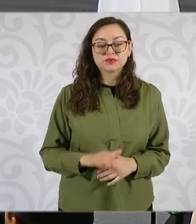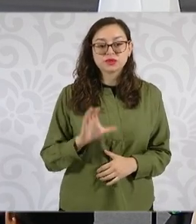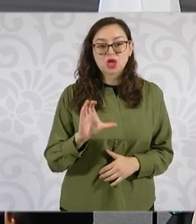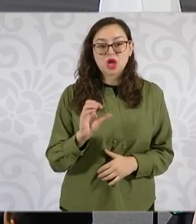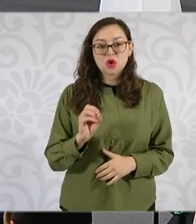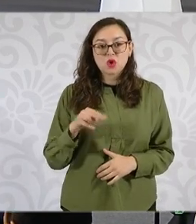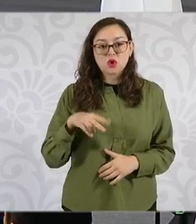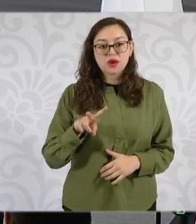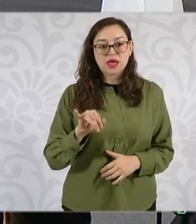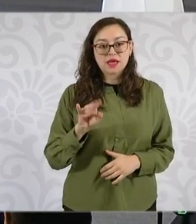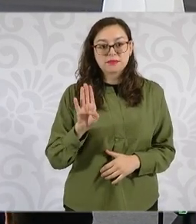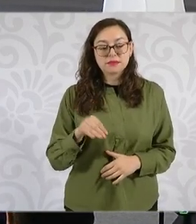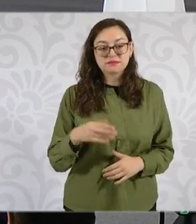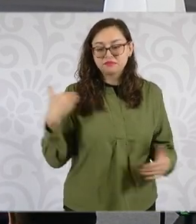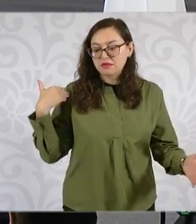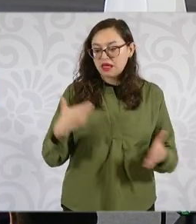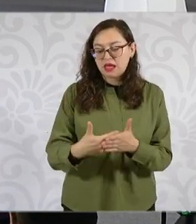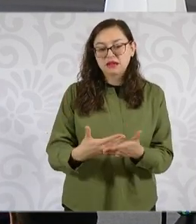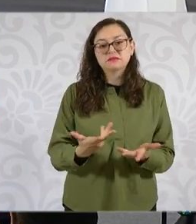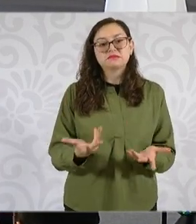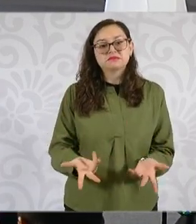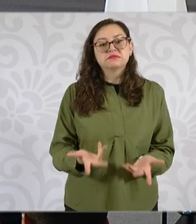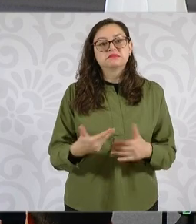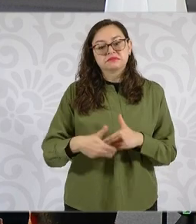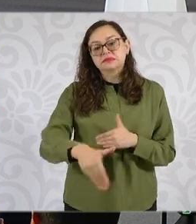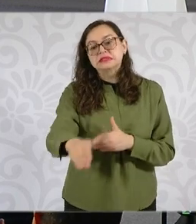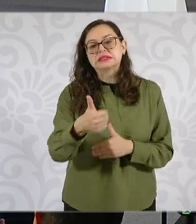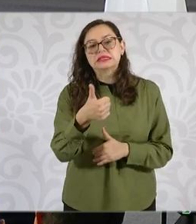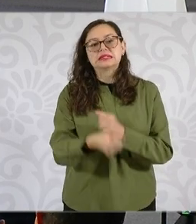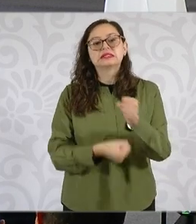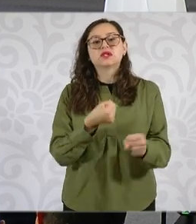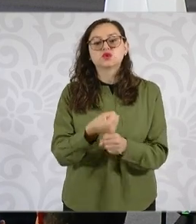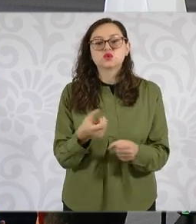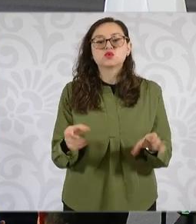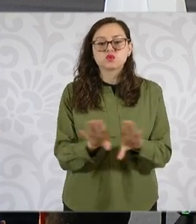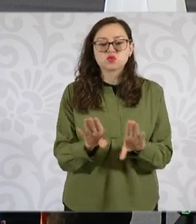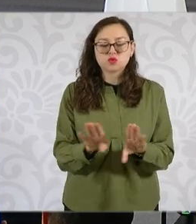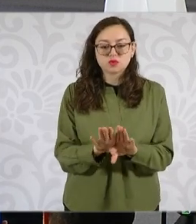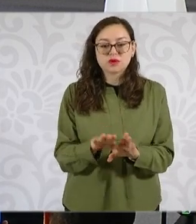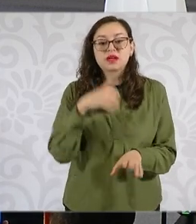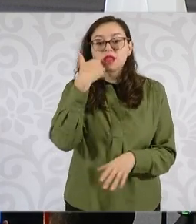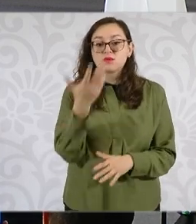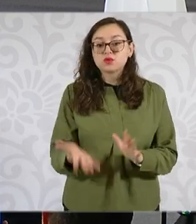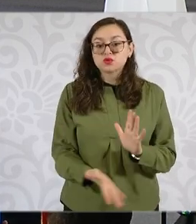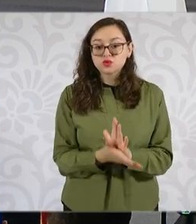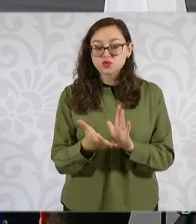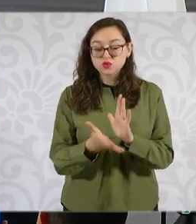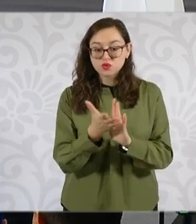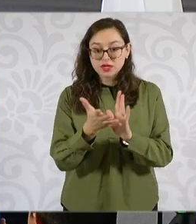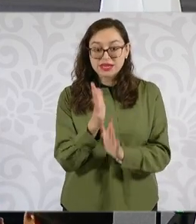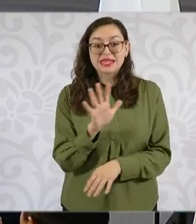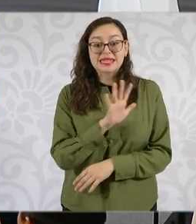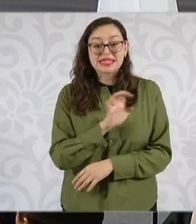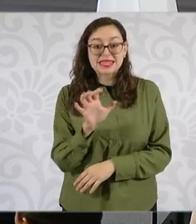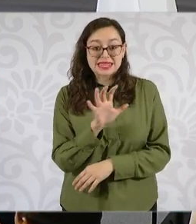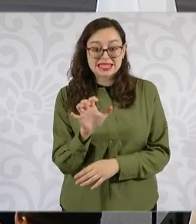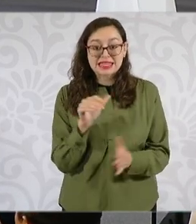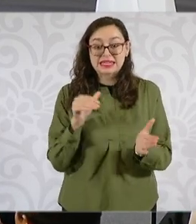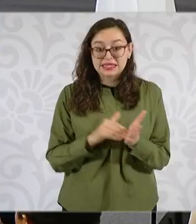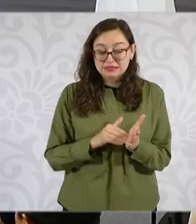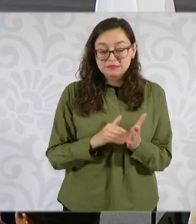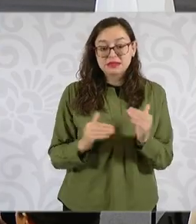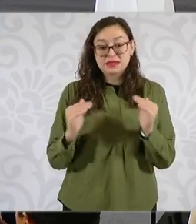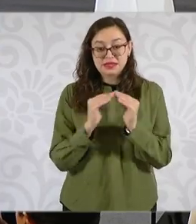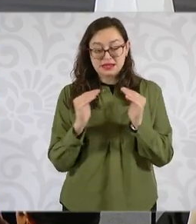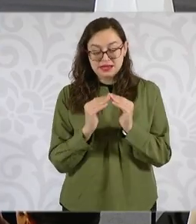en los próximos seis años? Vamos a construir 500 mil viviendas nuevas con una inversión